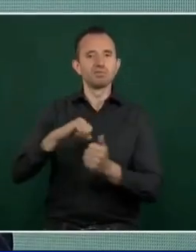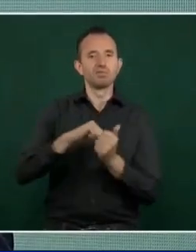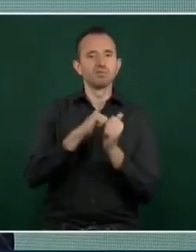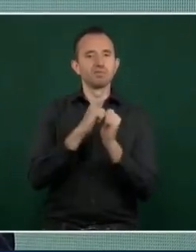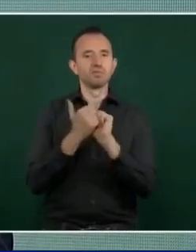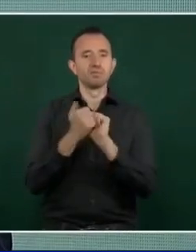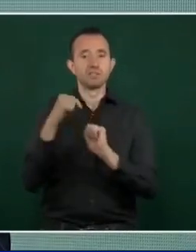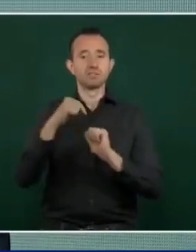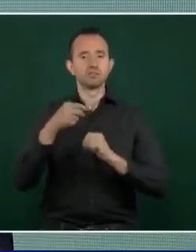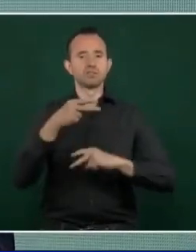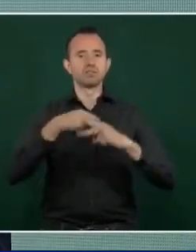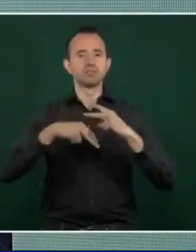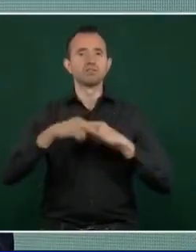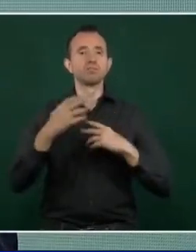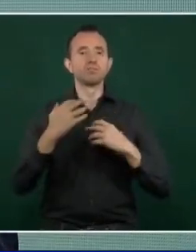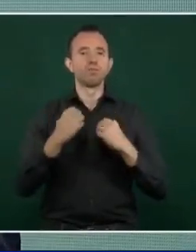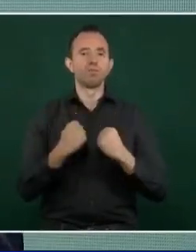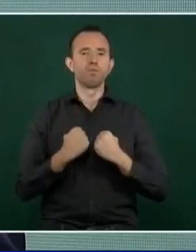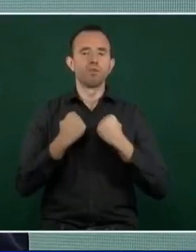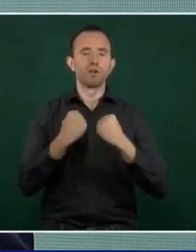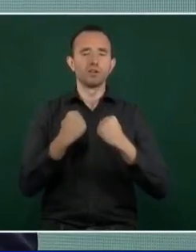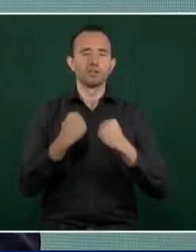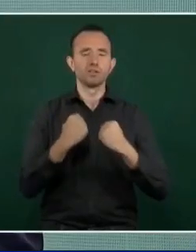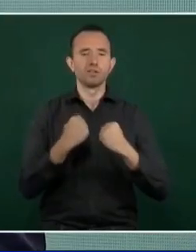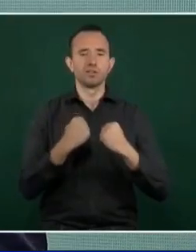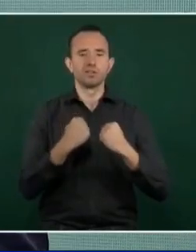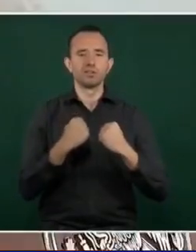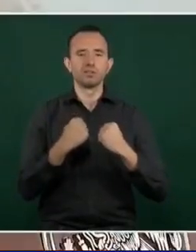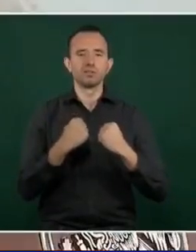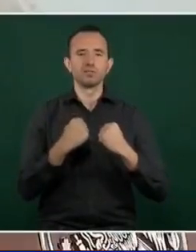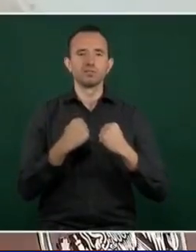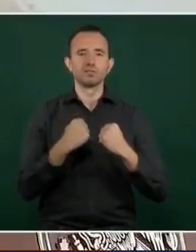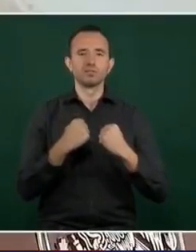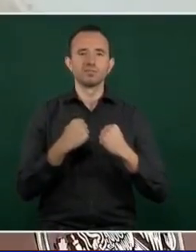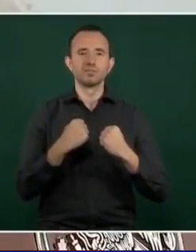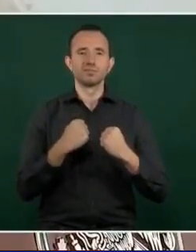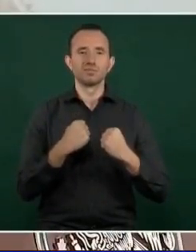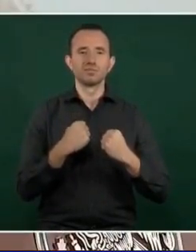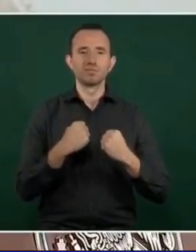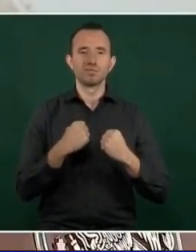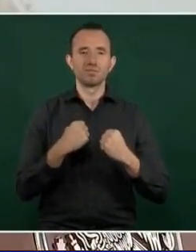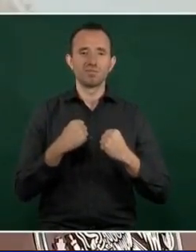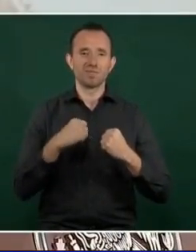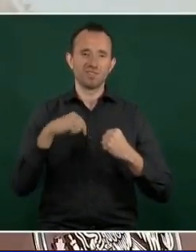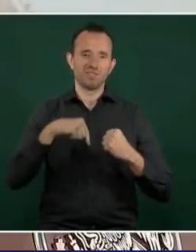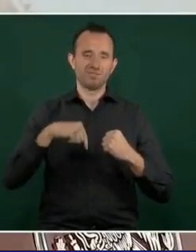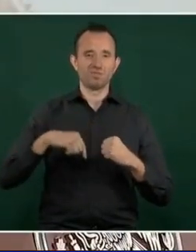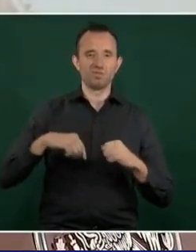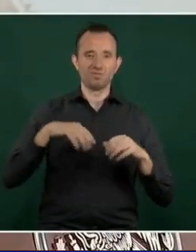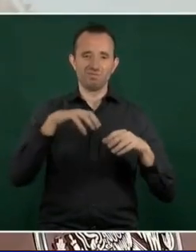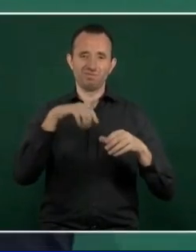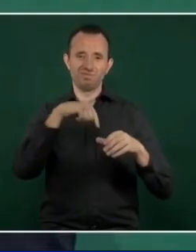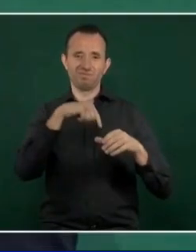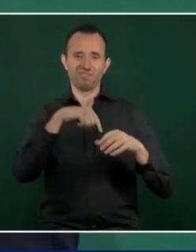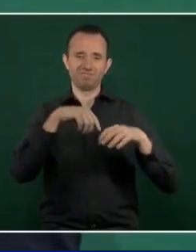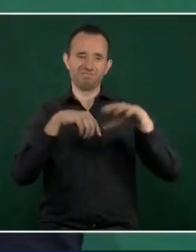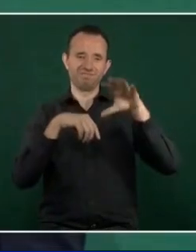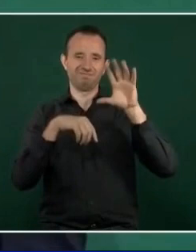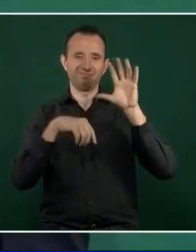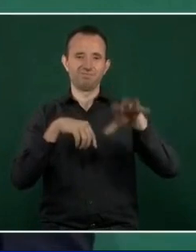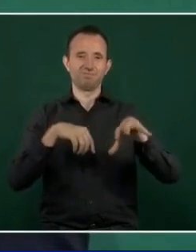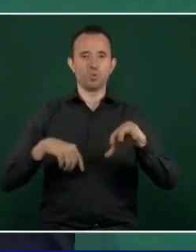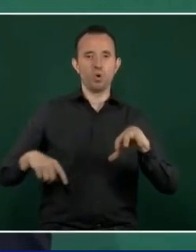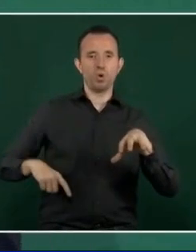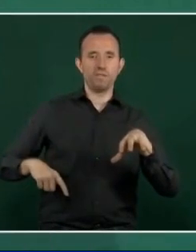Lo que debilita a una institución es que no se